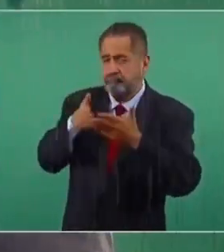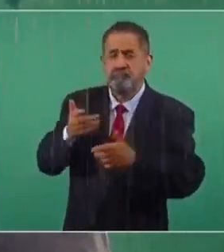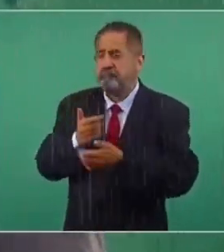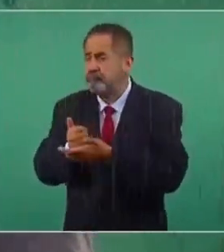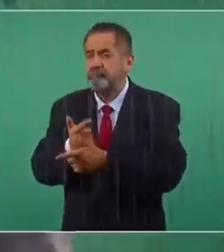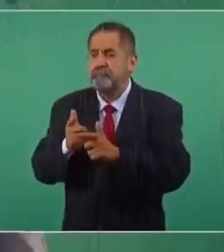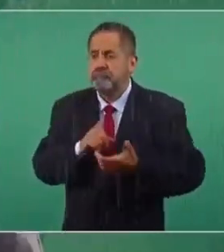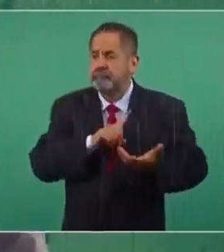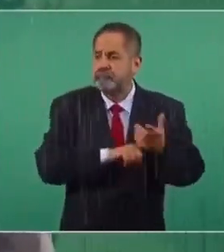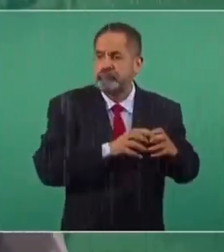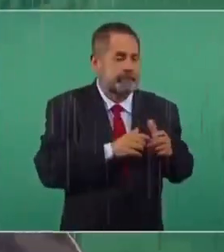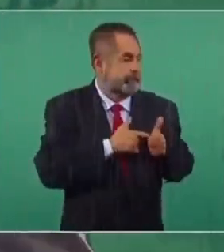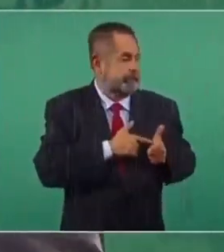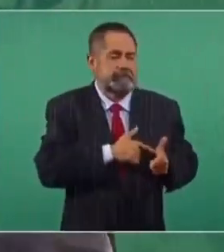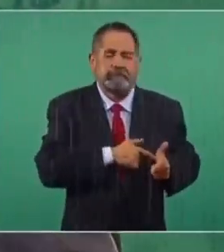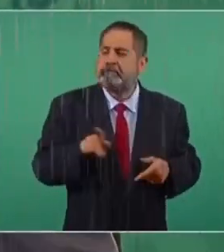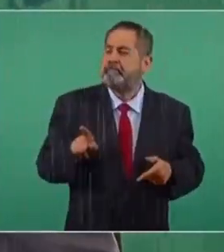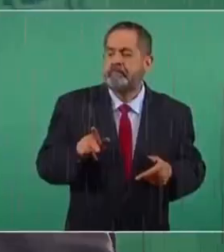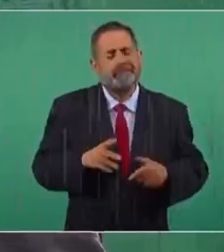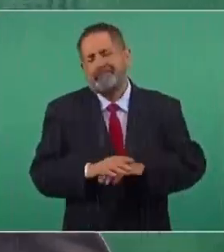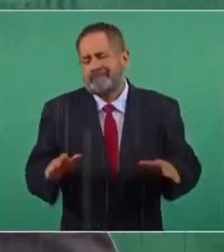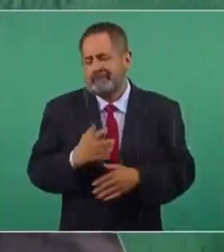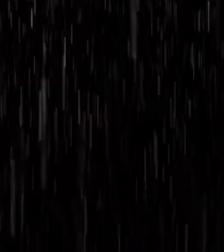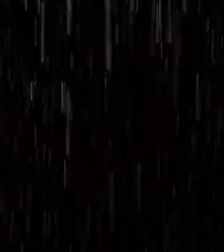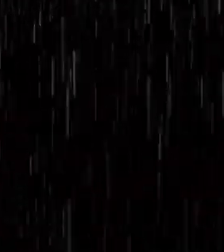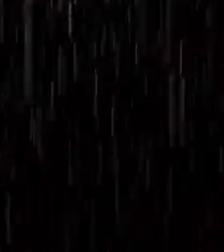pero conservadores, de verdad.